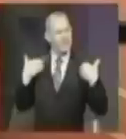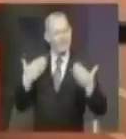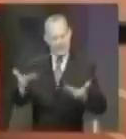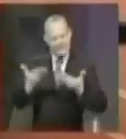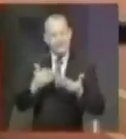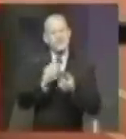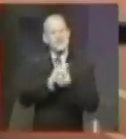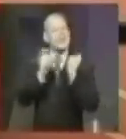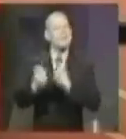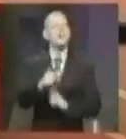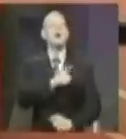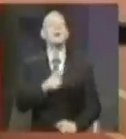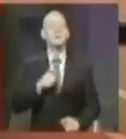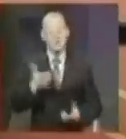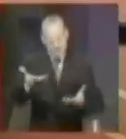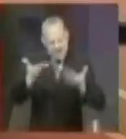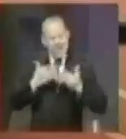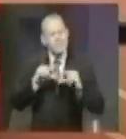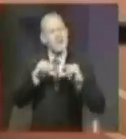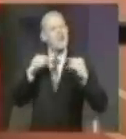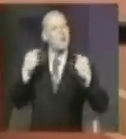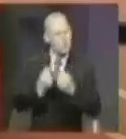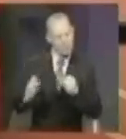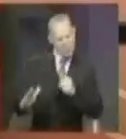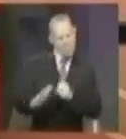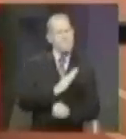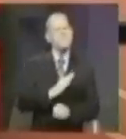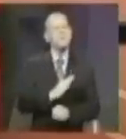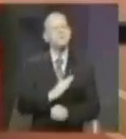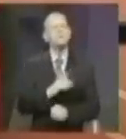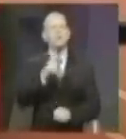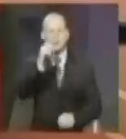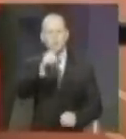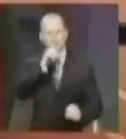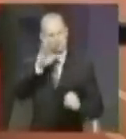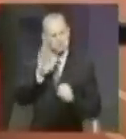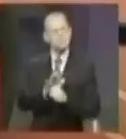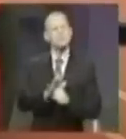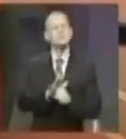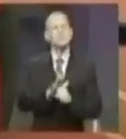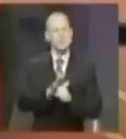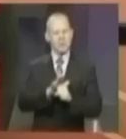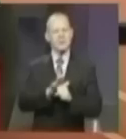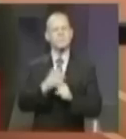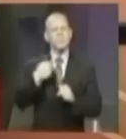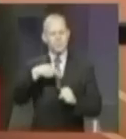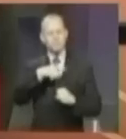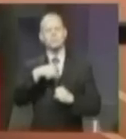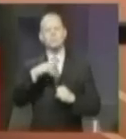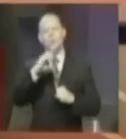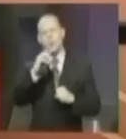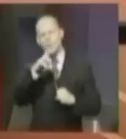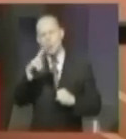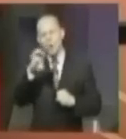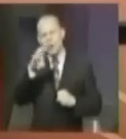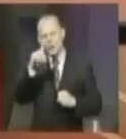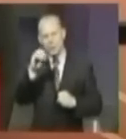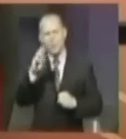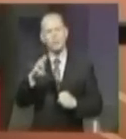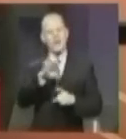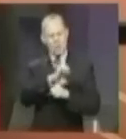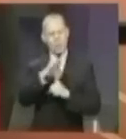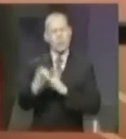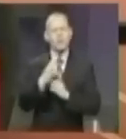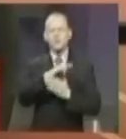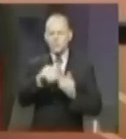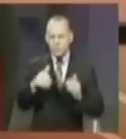cambio a la legislatura, darme el equipo completo y tú vas a tener la garantía que el corredor ecológico y todas estas propuestas de herencia